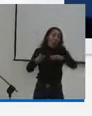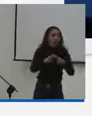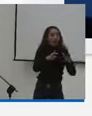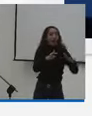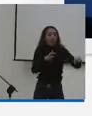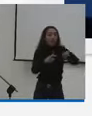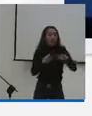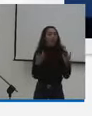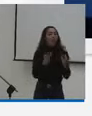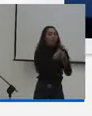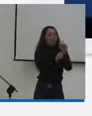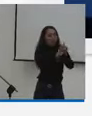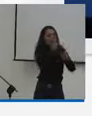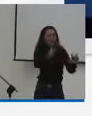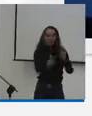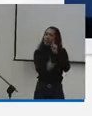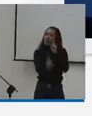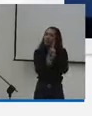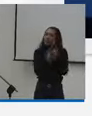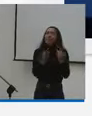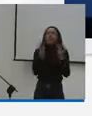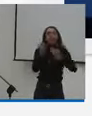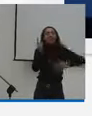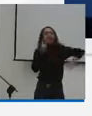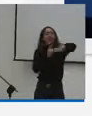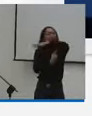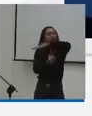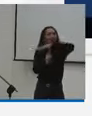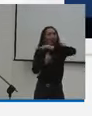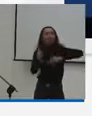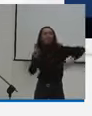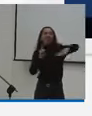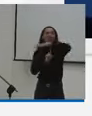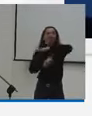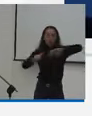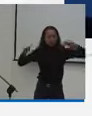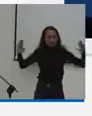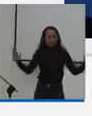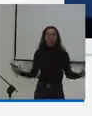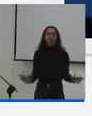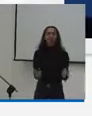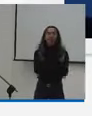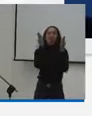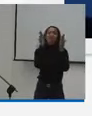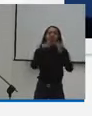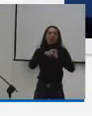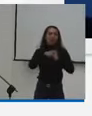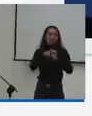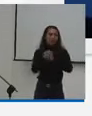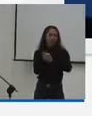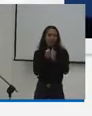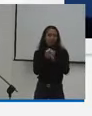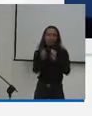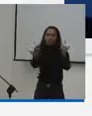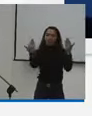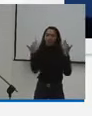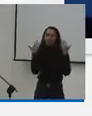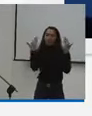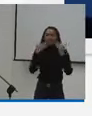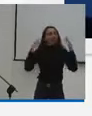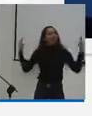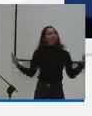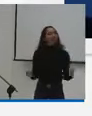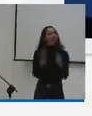procuren la transformación de los entornos para ser escenarios favorecedores de la práctica de la actividad